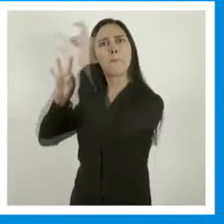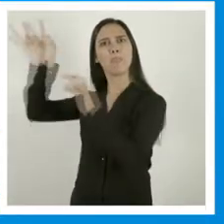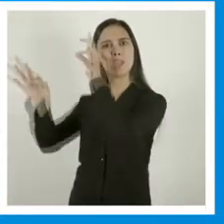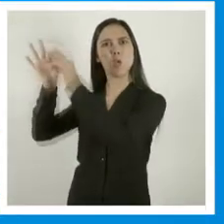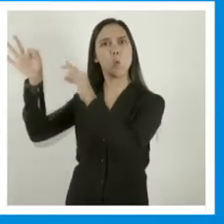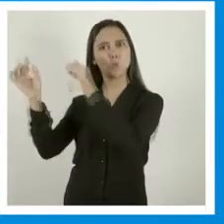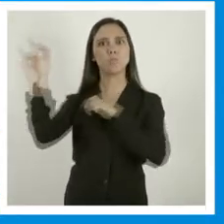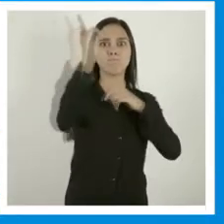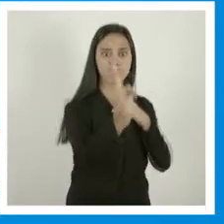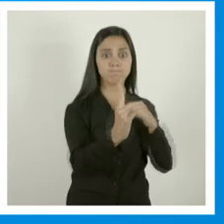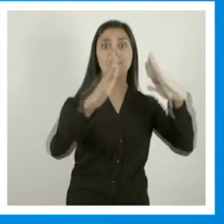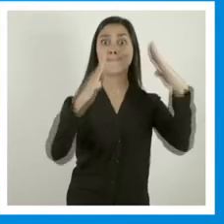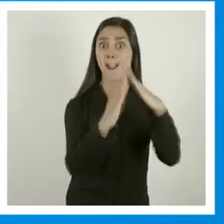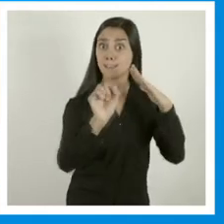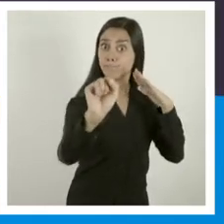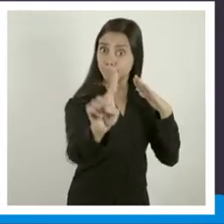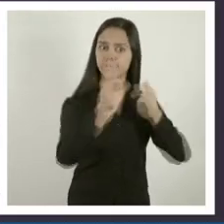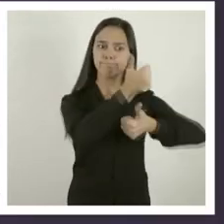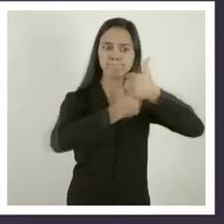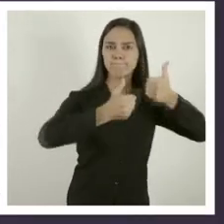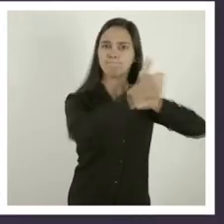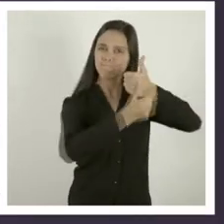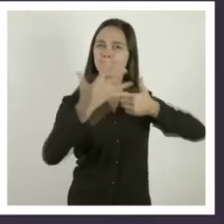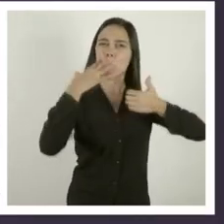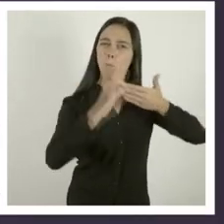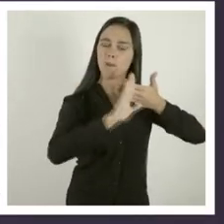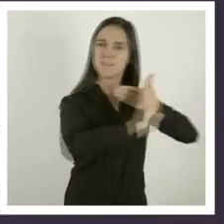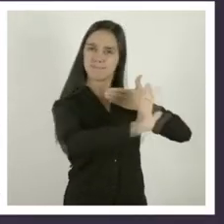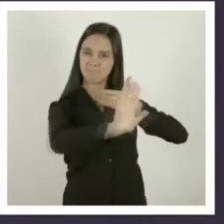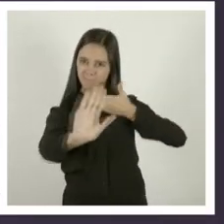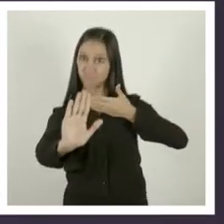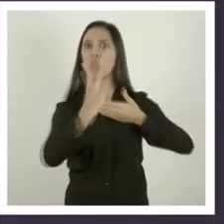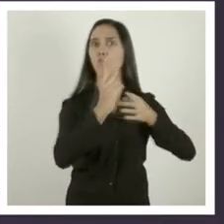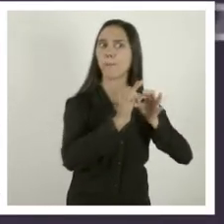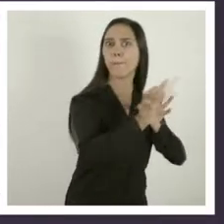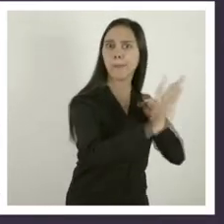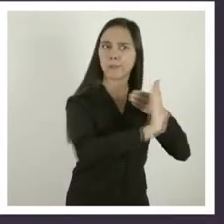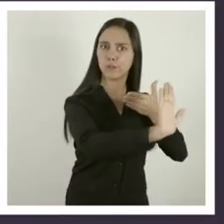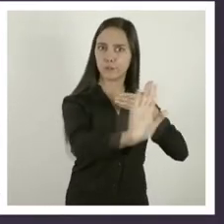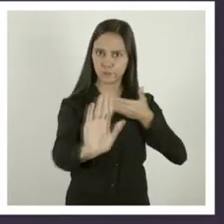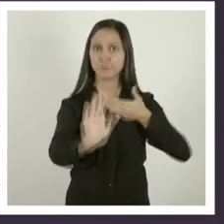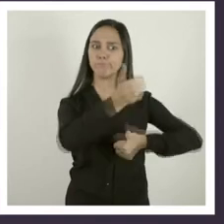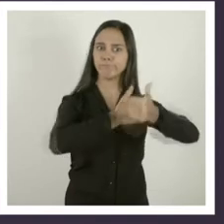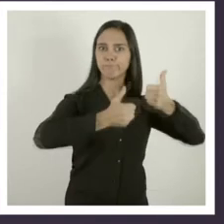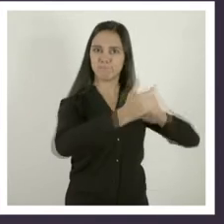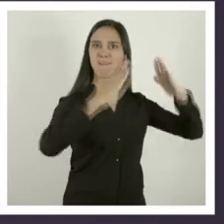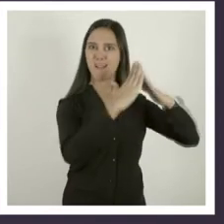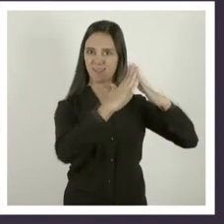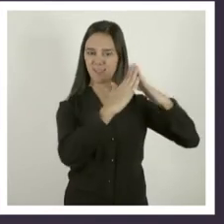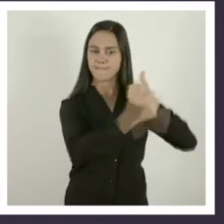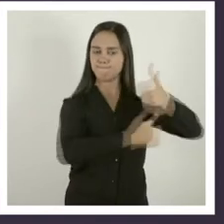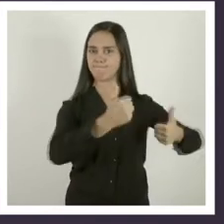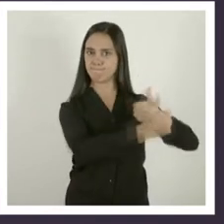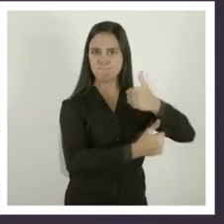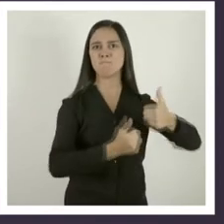de zona con circulación del virus y convivís con alguien, cumplí con el aislamiento obligatorio y evita el contacto a menos de 2 metros con